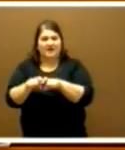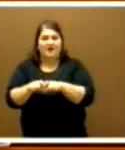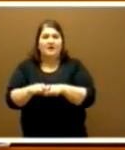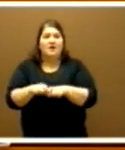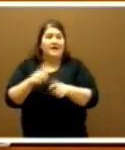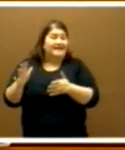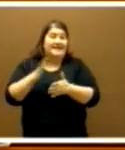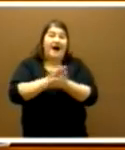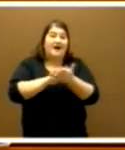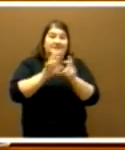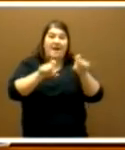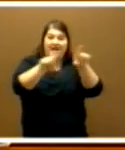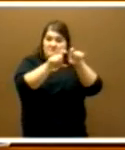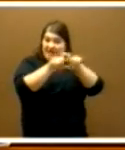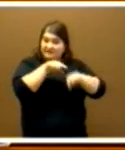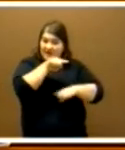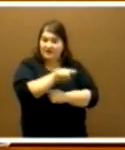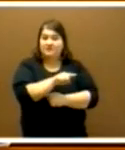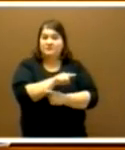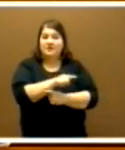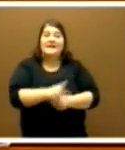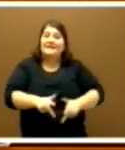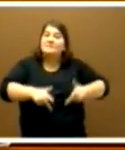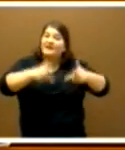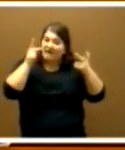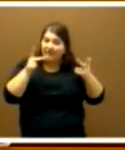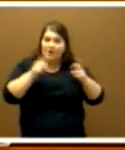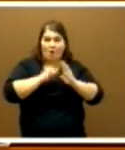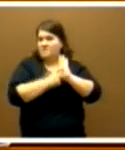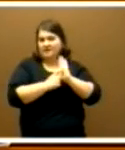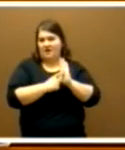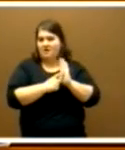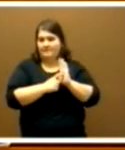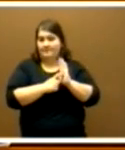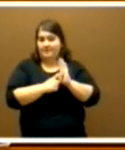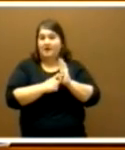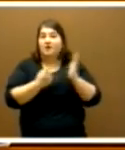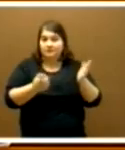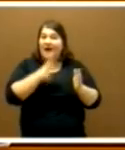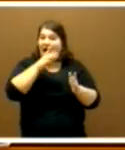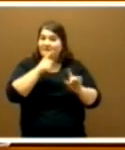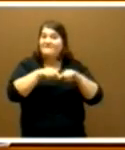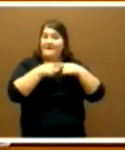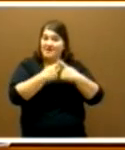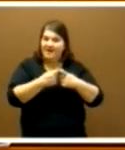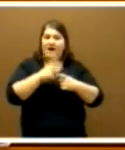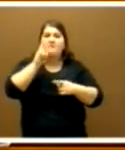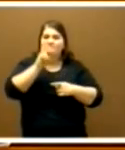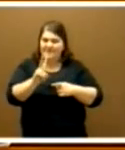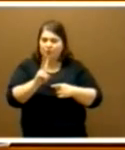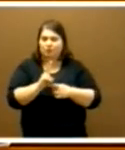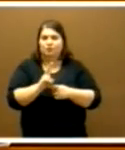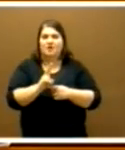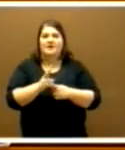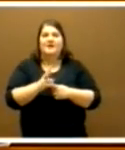tenga que ver con la empresa, la libertad, por supuesto, total. Y en la familia ya, pues vamos viendo a ver en lo que eso